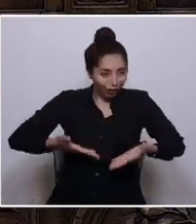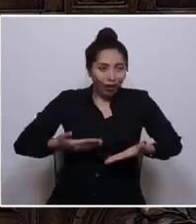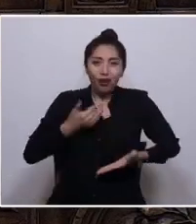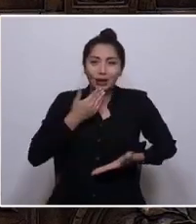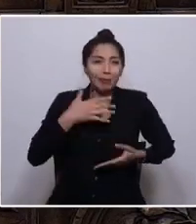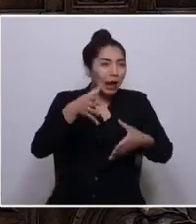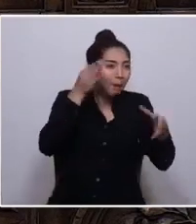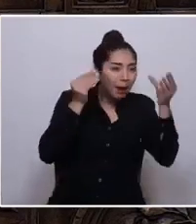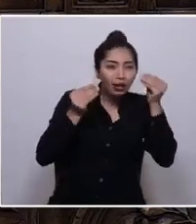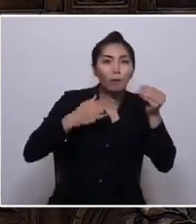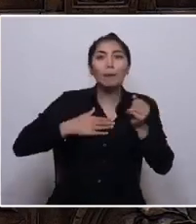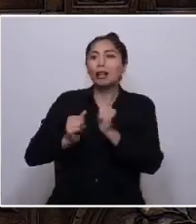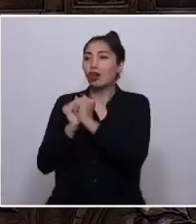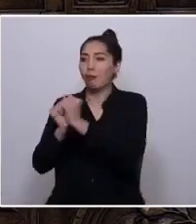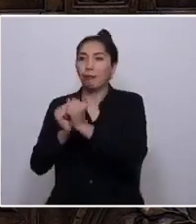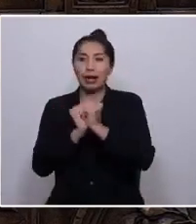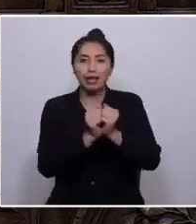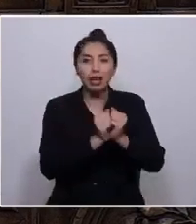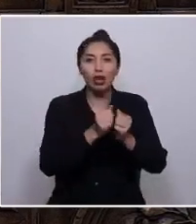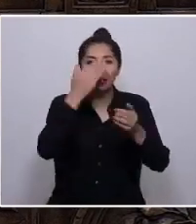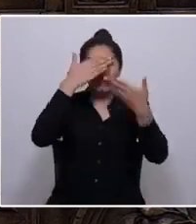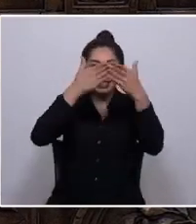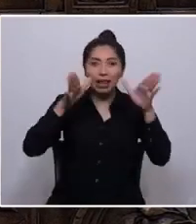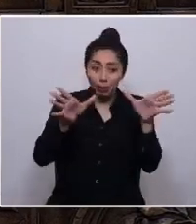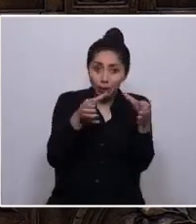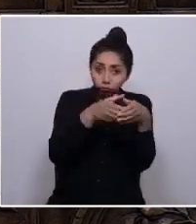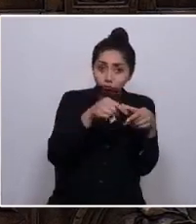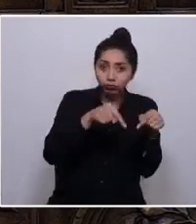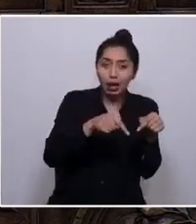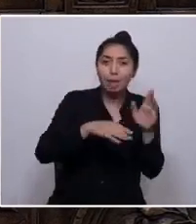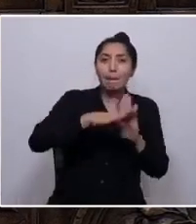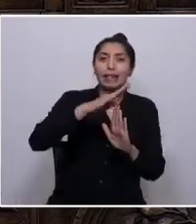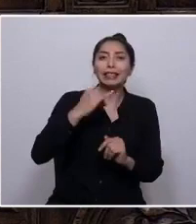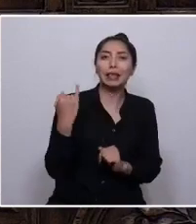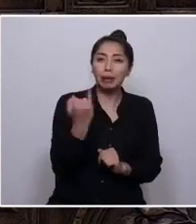De mis compañeras y compañeros del Frente Amplio, más independientes.